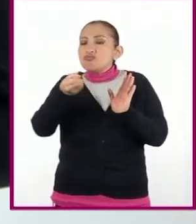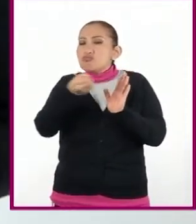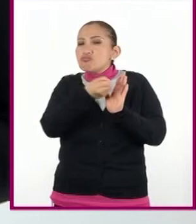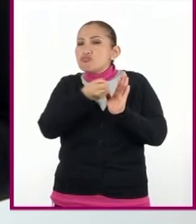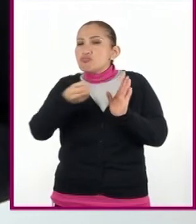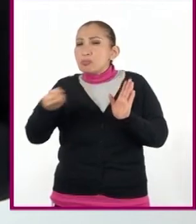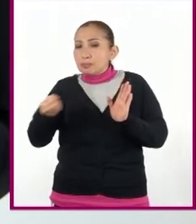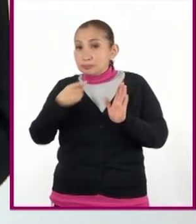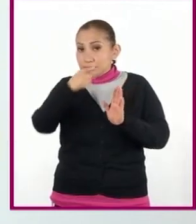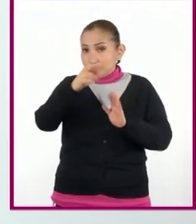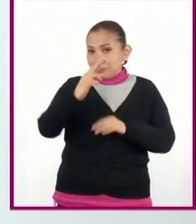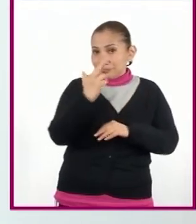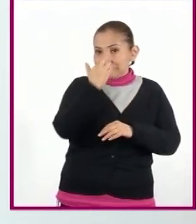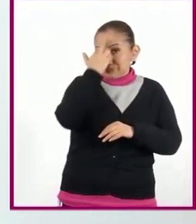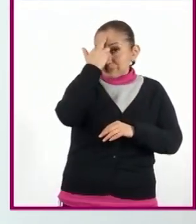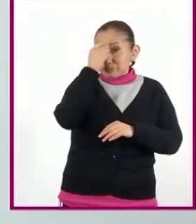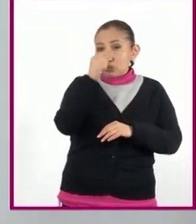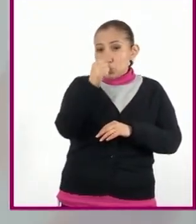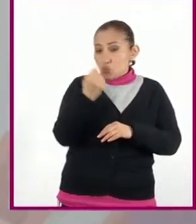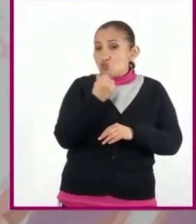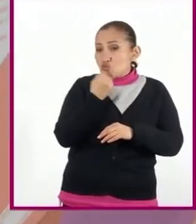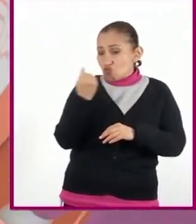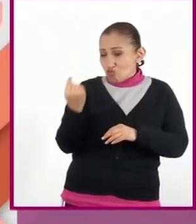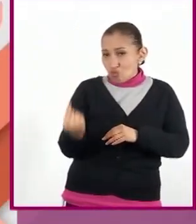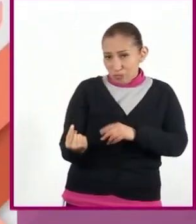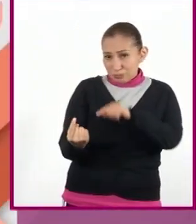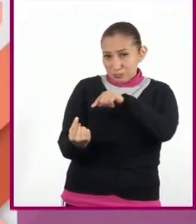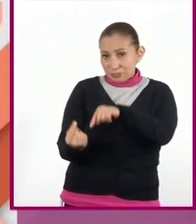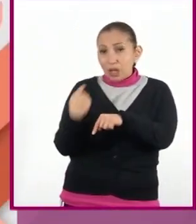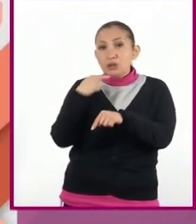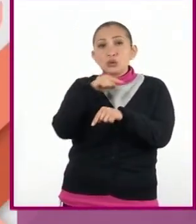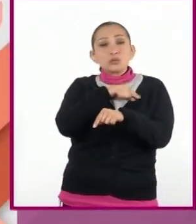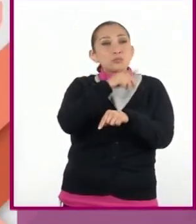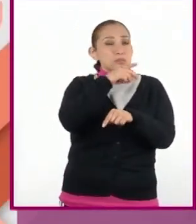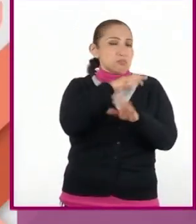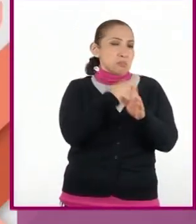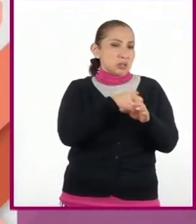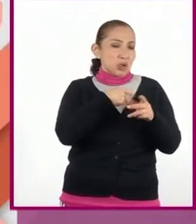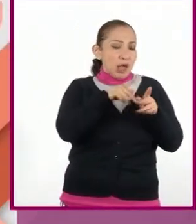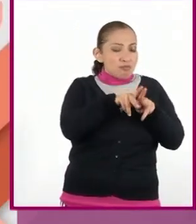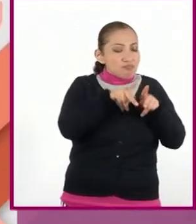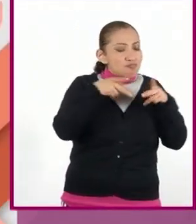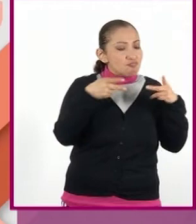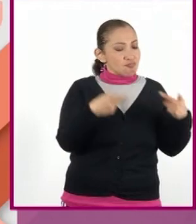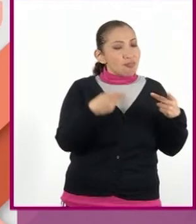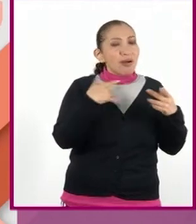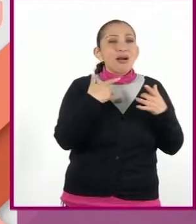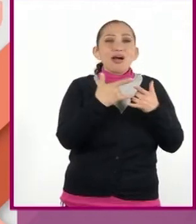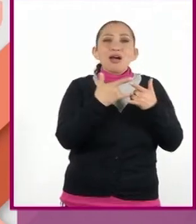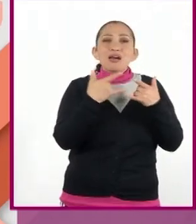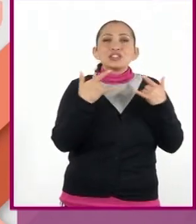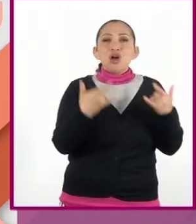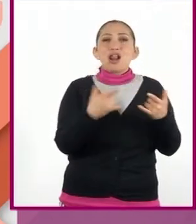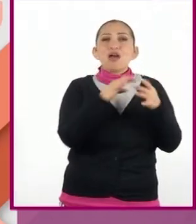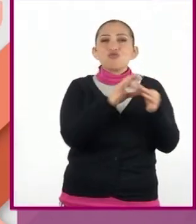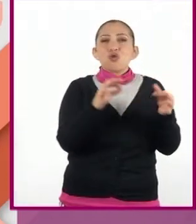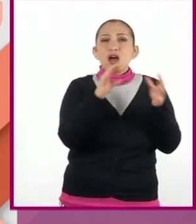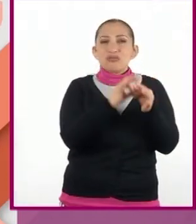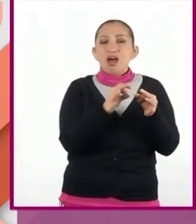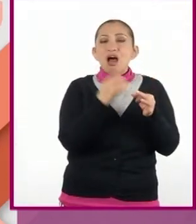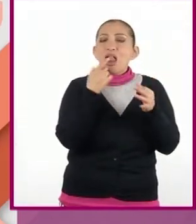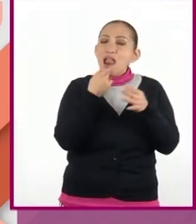Ustedes recordarán que cuando eran más pequeños les leían cuentos. El cuento es un tipo de texto narrativo,